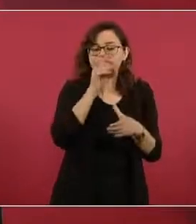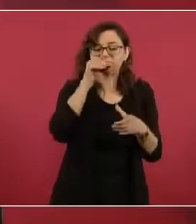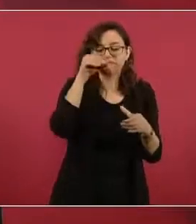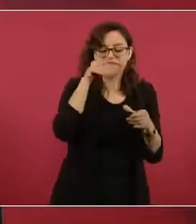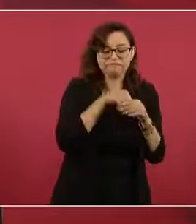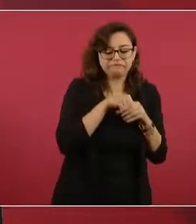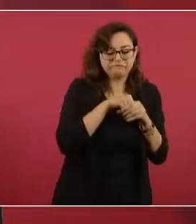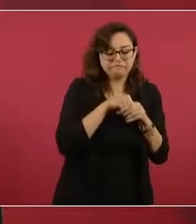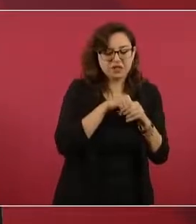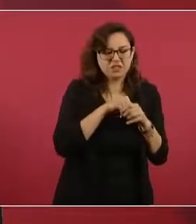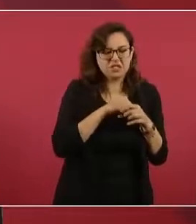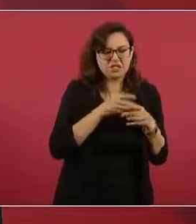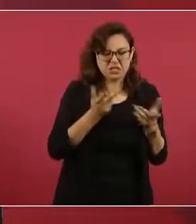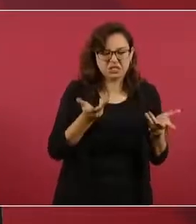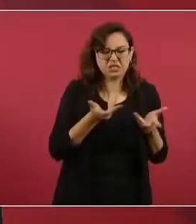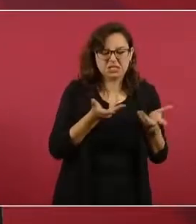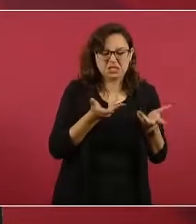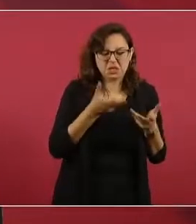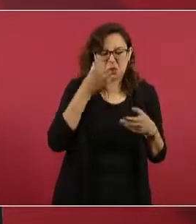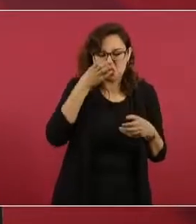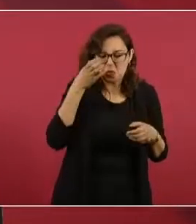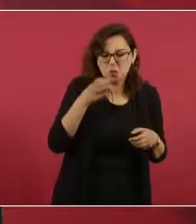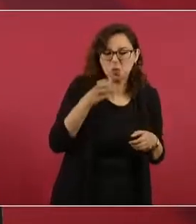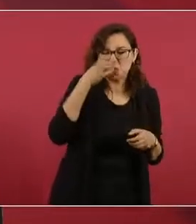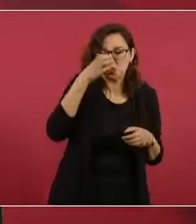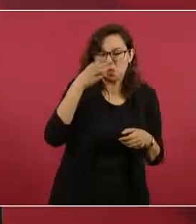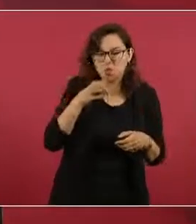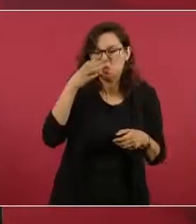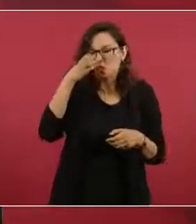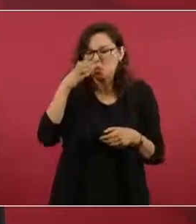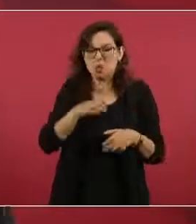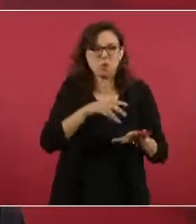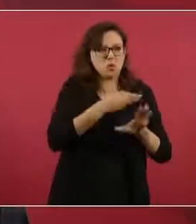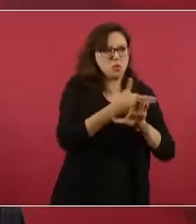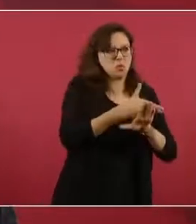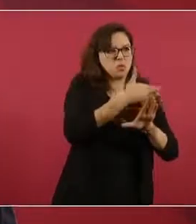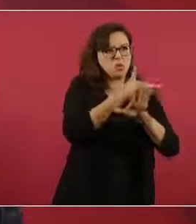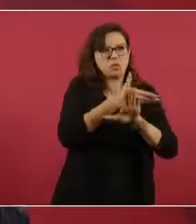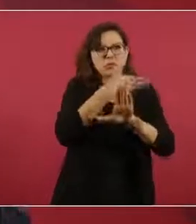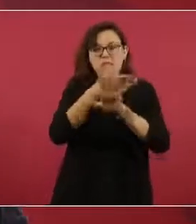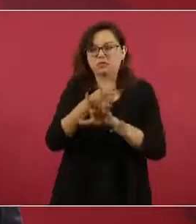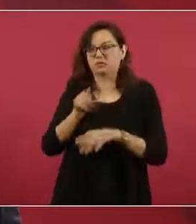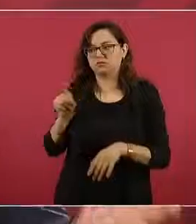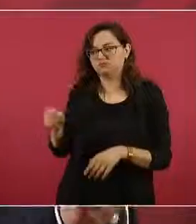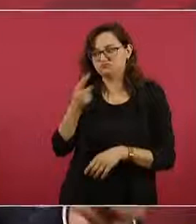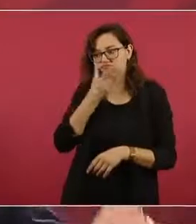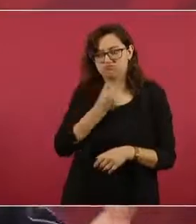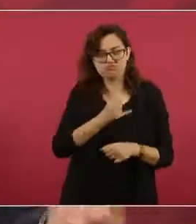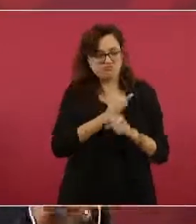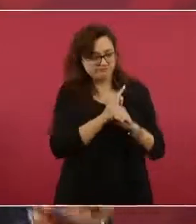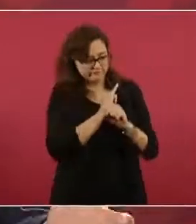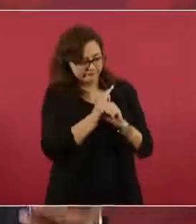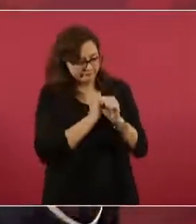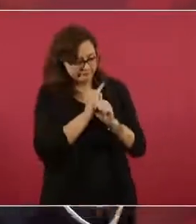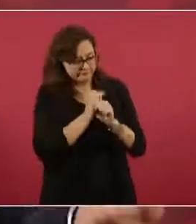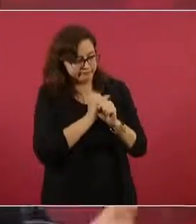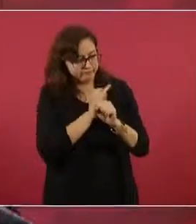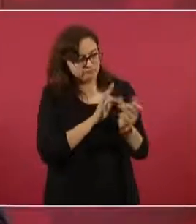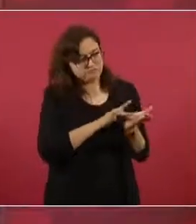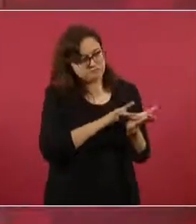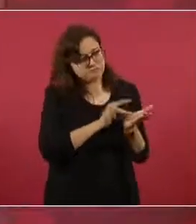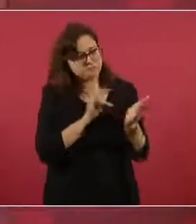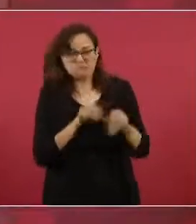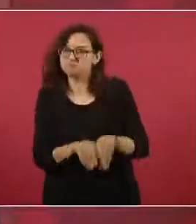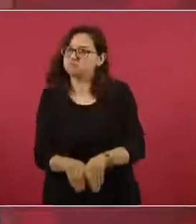de repente que sale por una